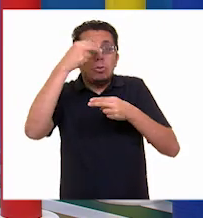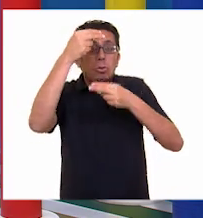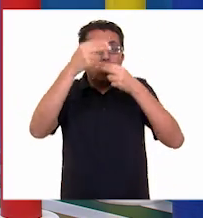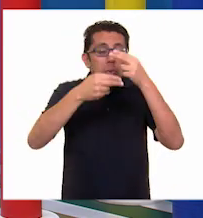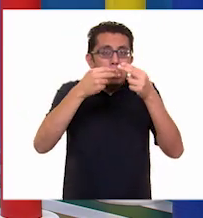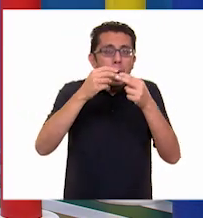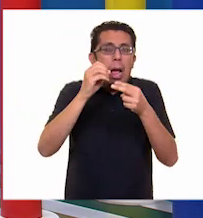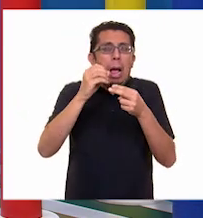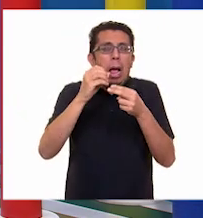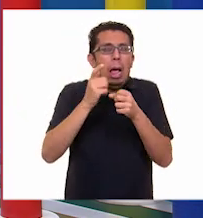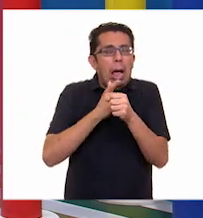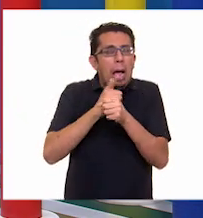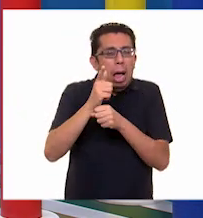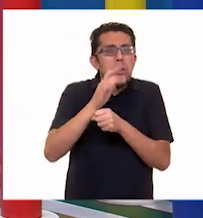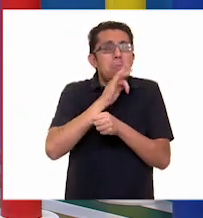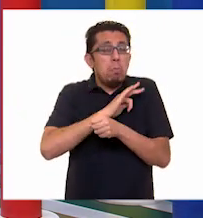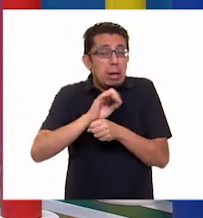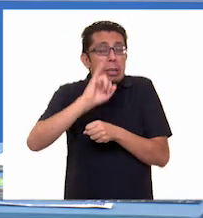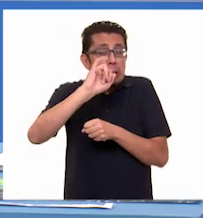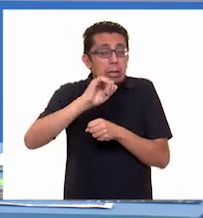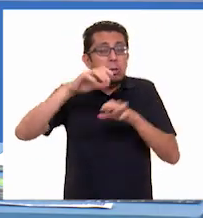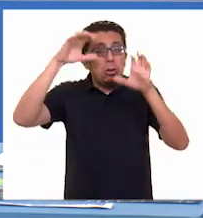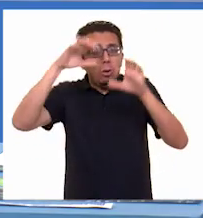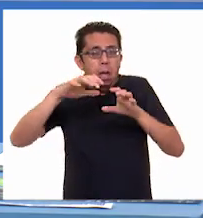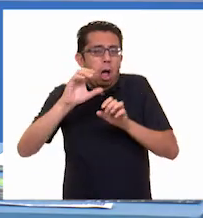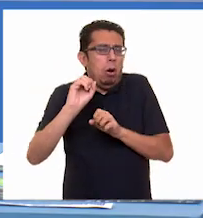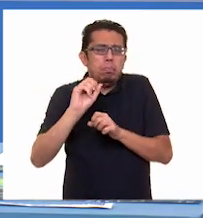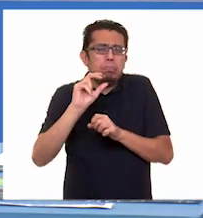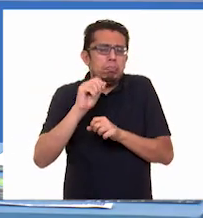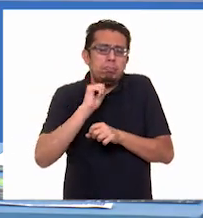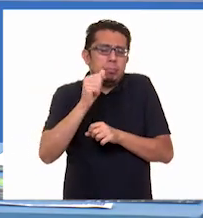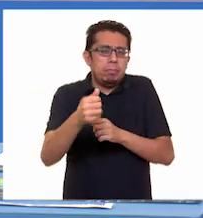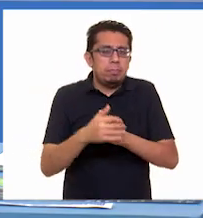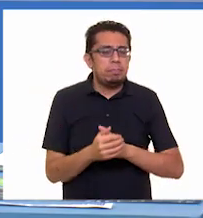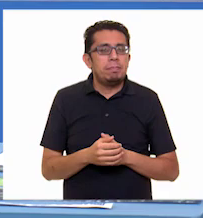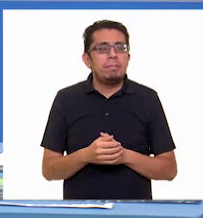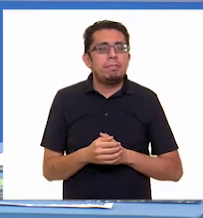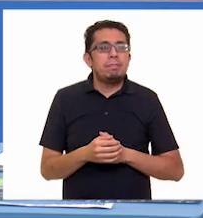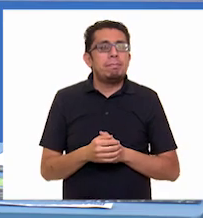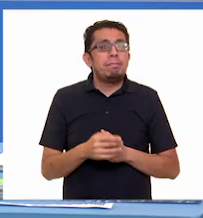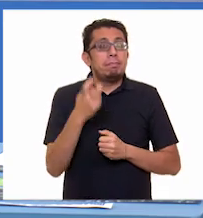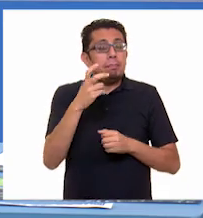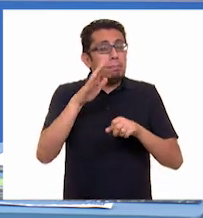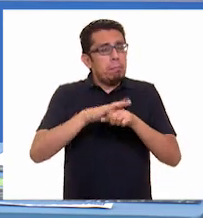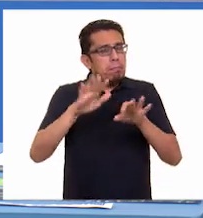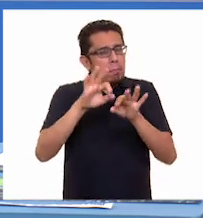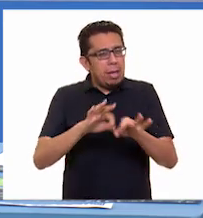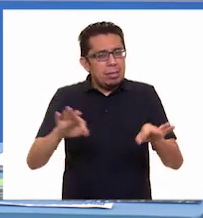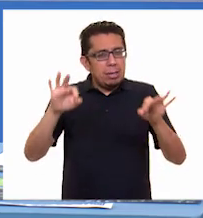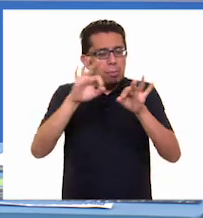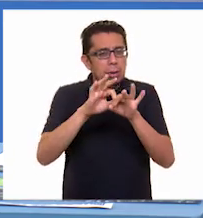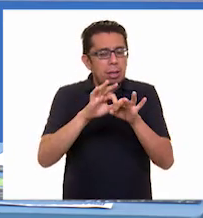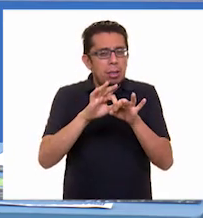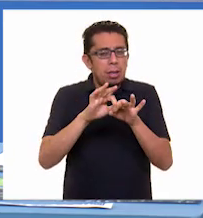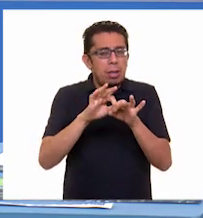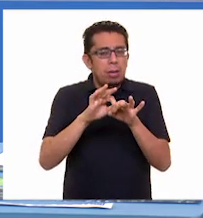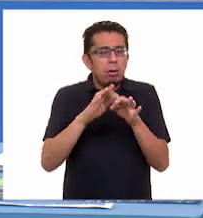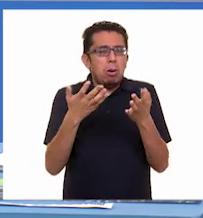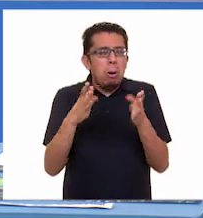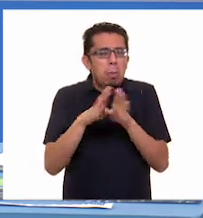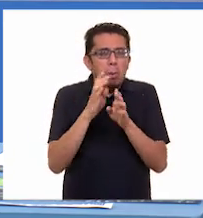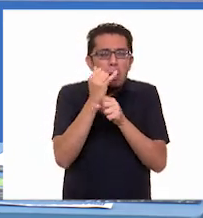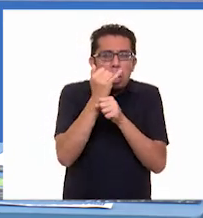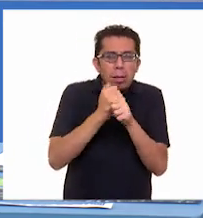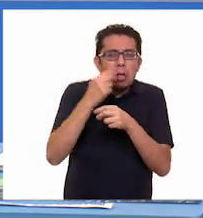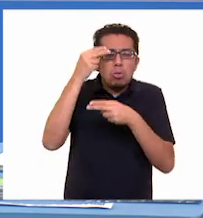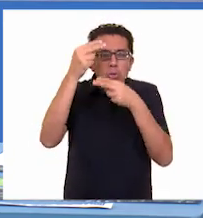pueden generar precipitación y cuáles no. Entonces, lo más importante al estudiar las nubes es saber